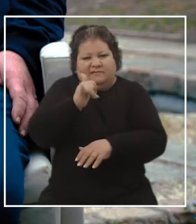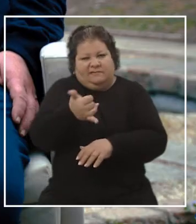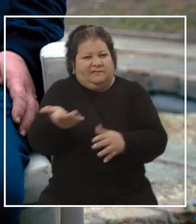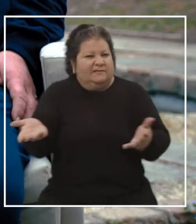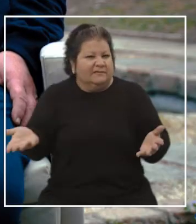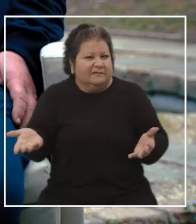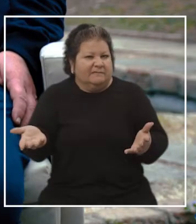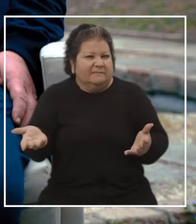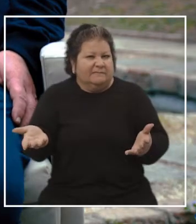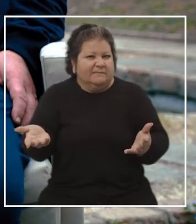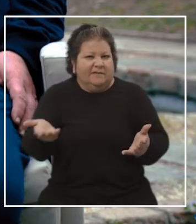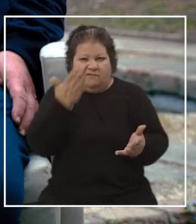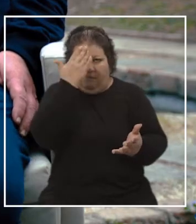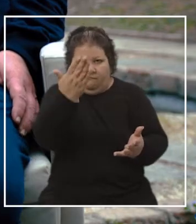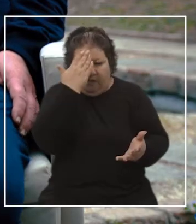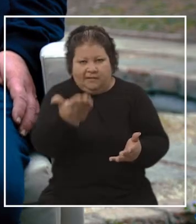Es lo mismo.